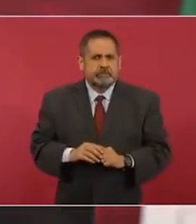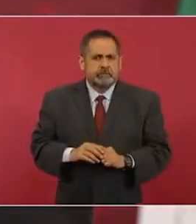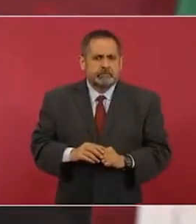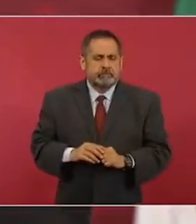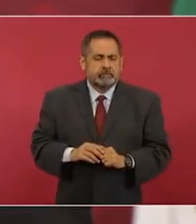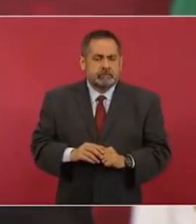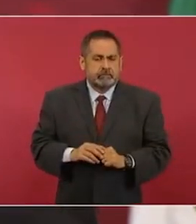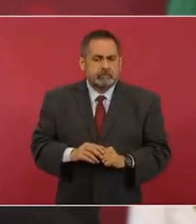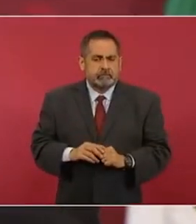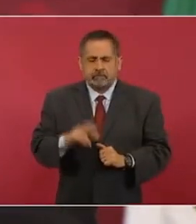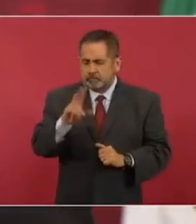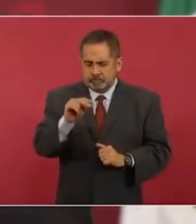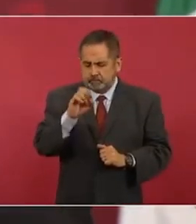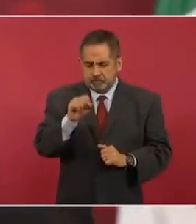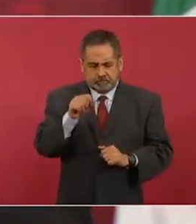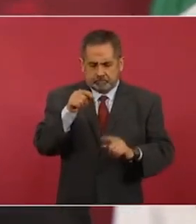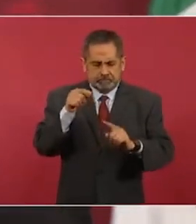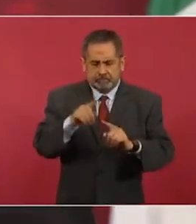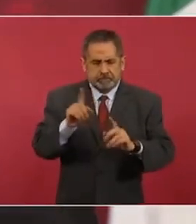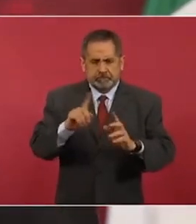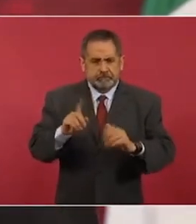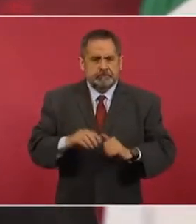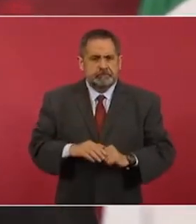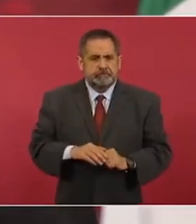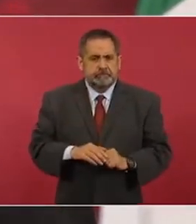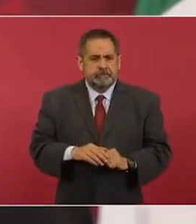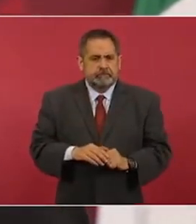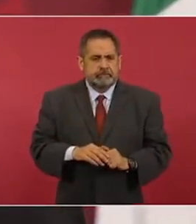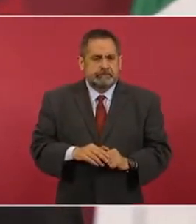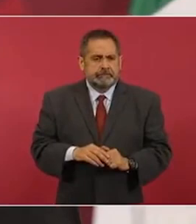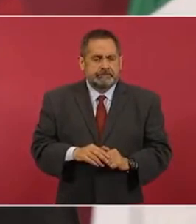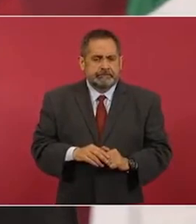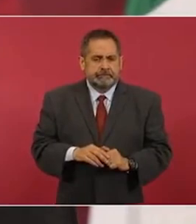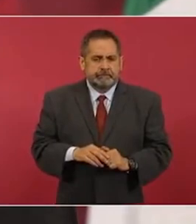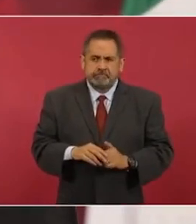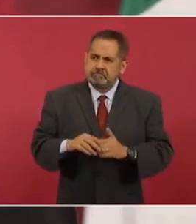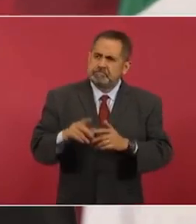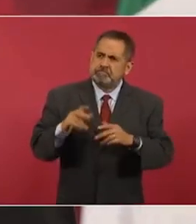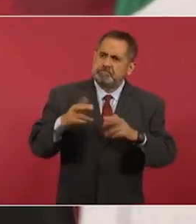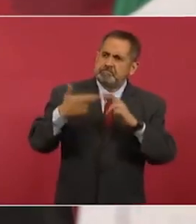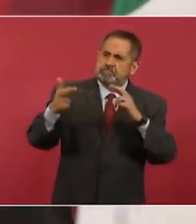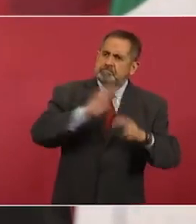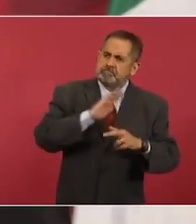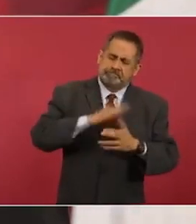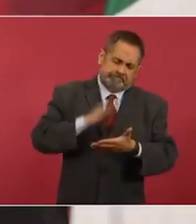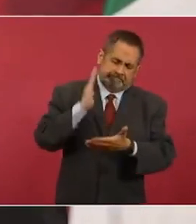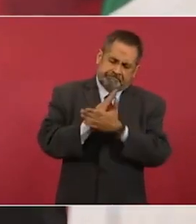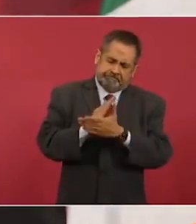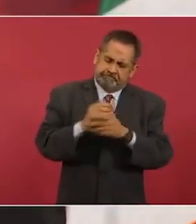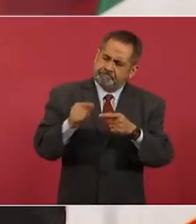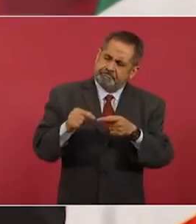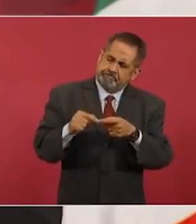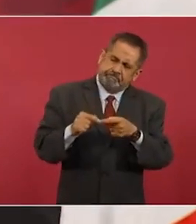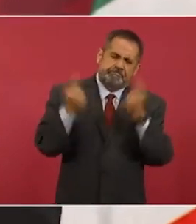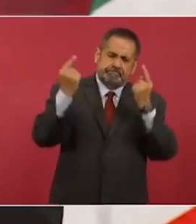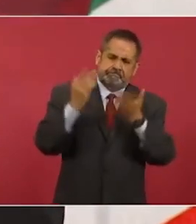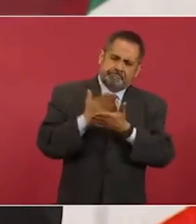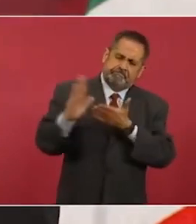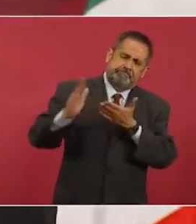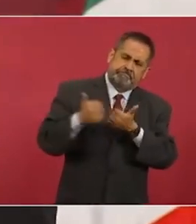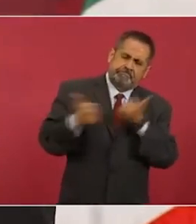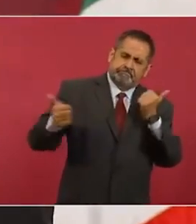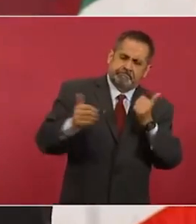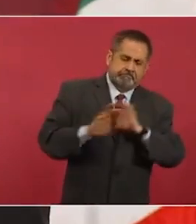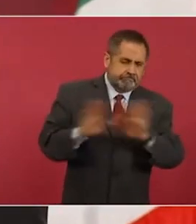No es que no haya relaciones con España. Acabas de